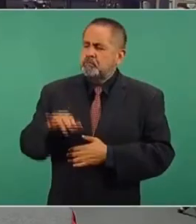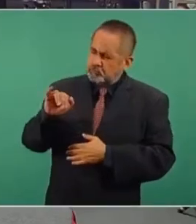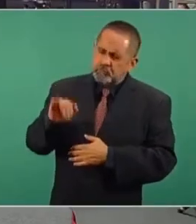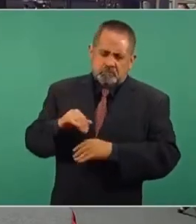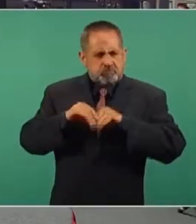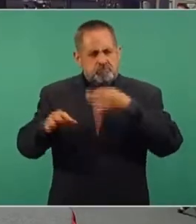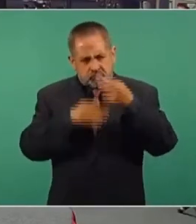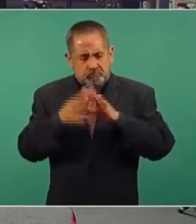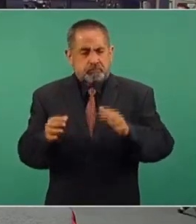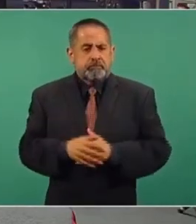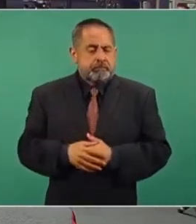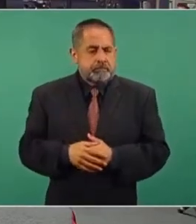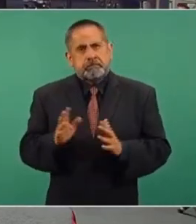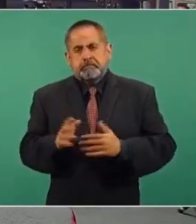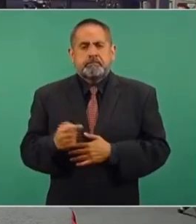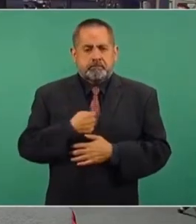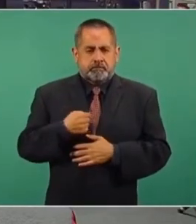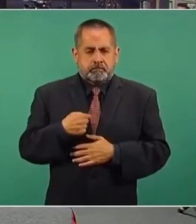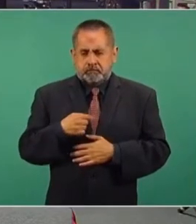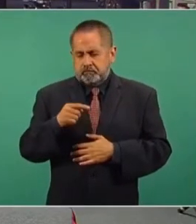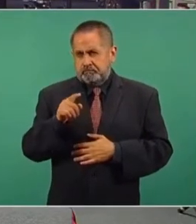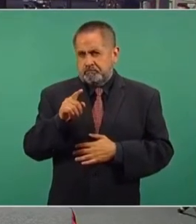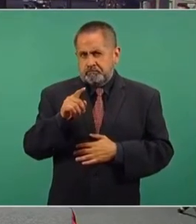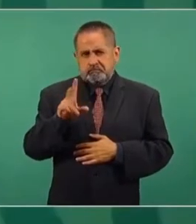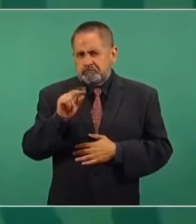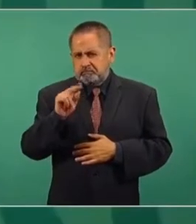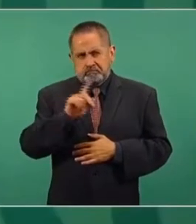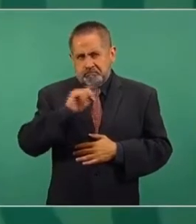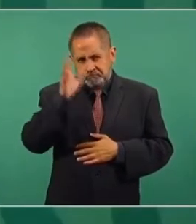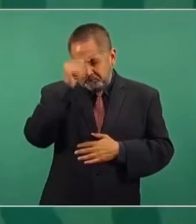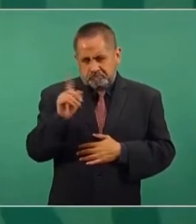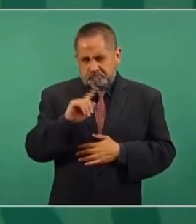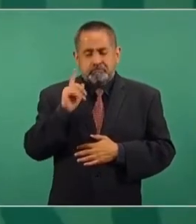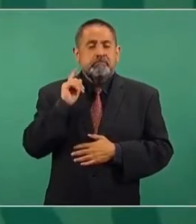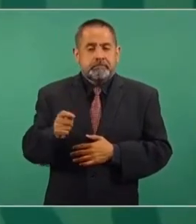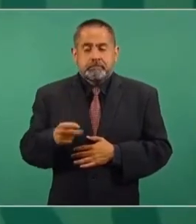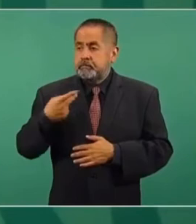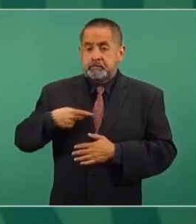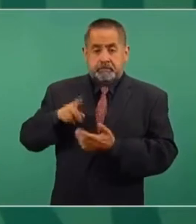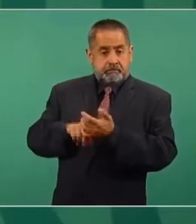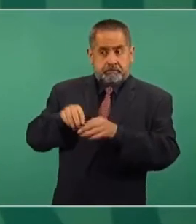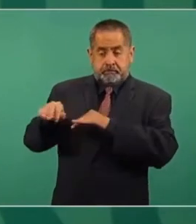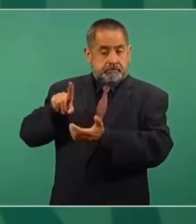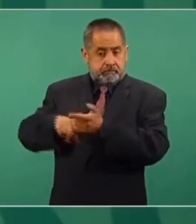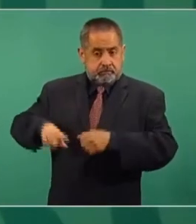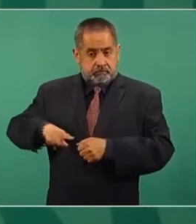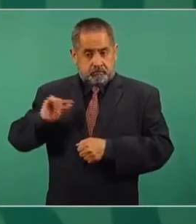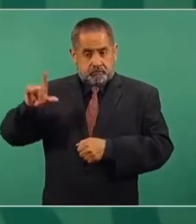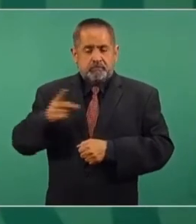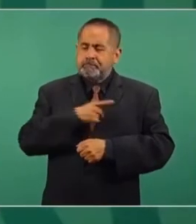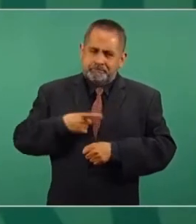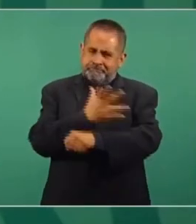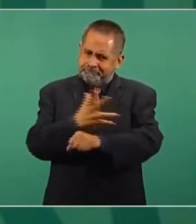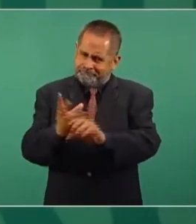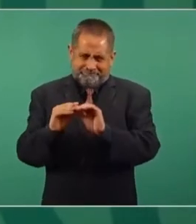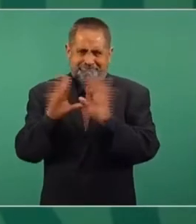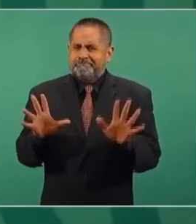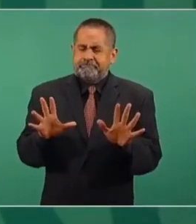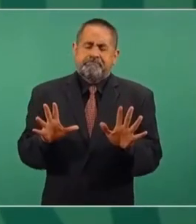Miren, yo no soy de acuerdo, sobre todo cuando se trata de servidores públicos, tiene que haber transparencia.